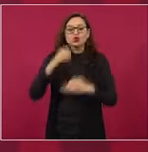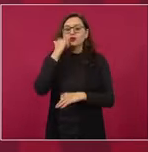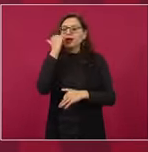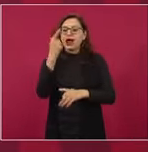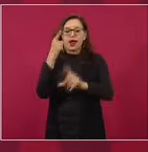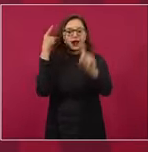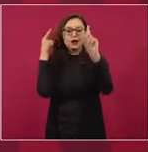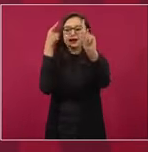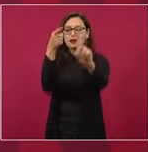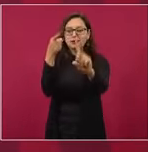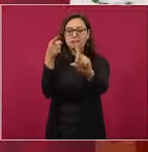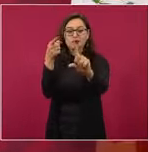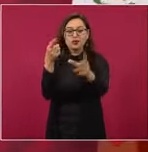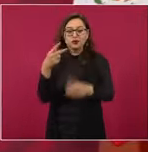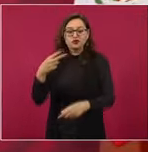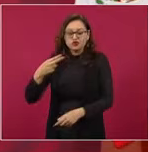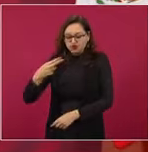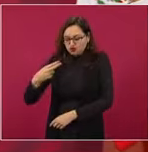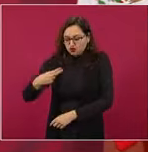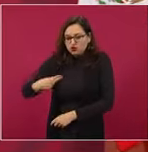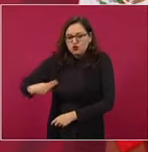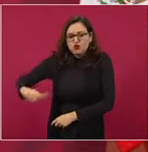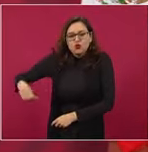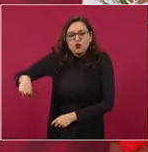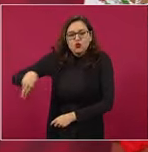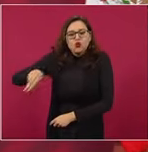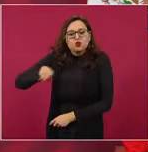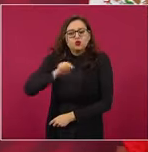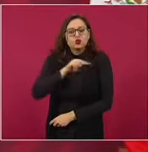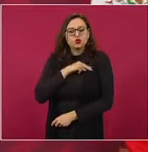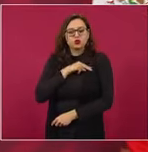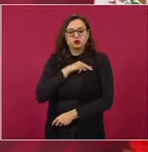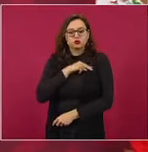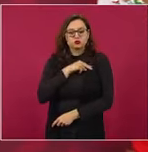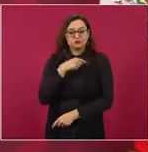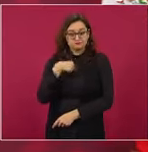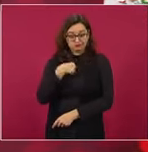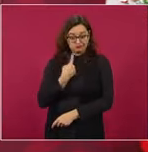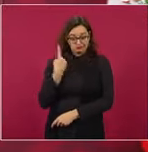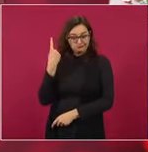es un nosotros, no un yo.